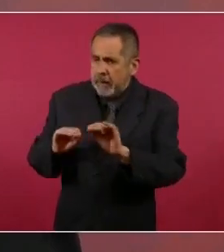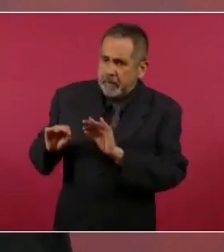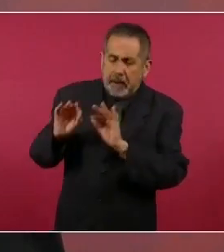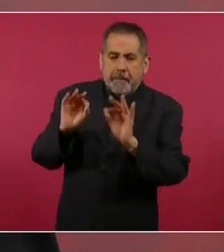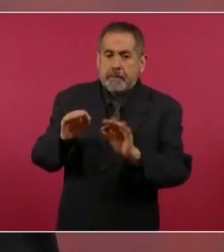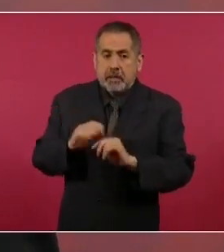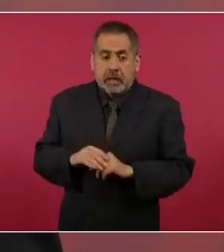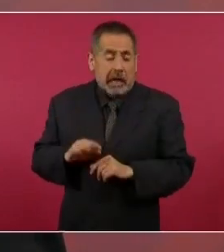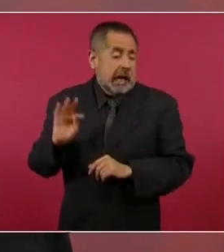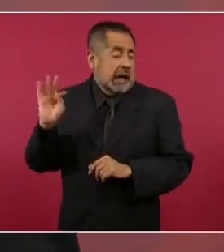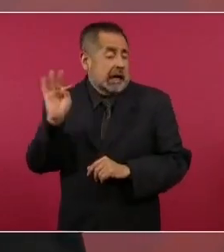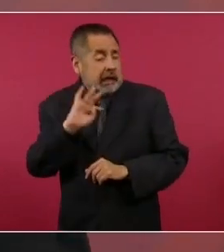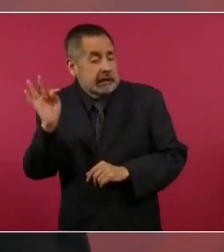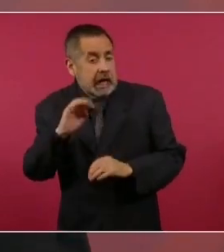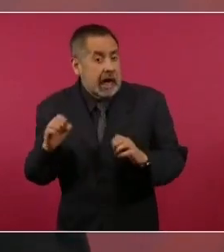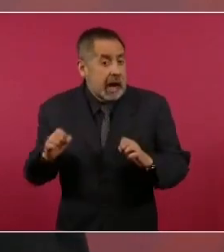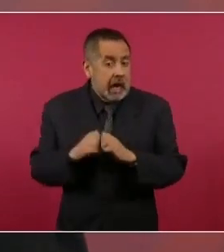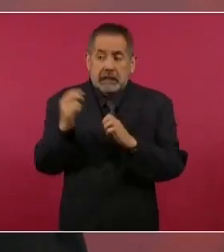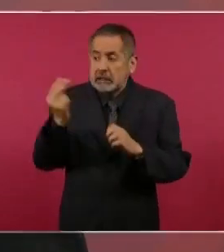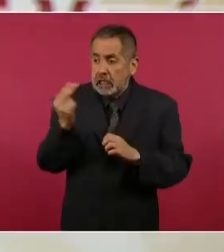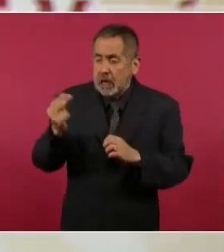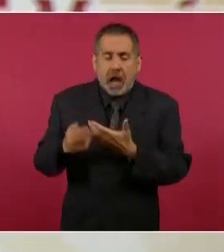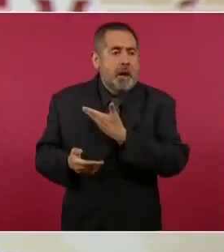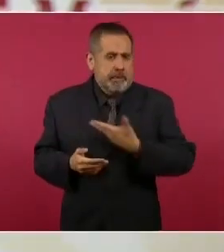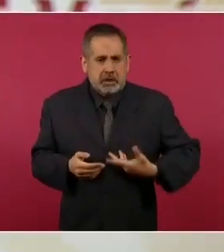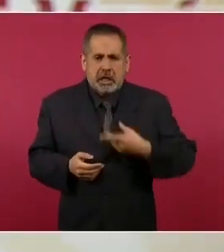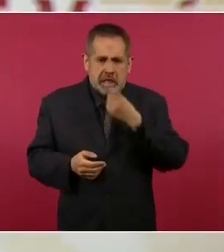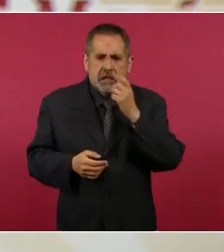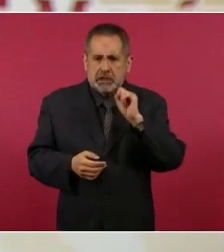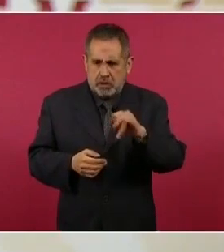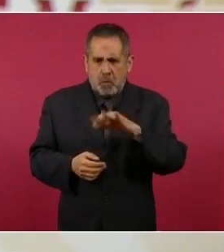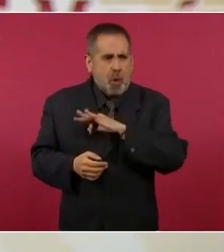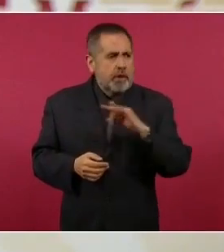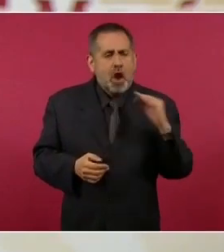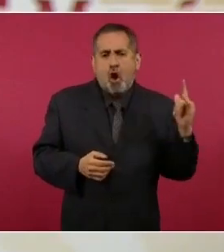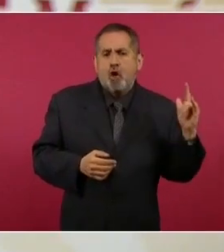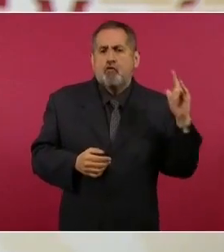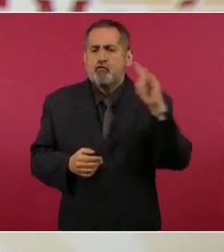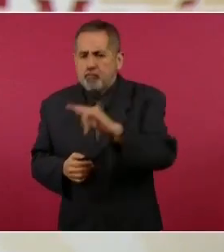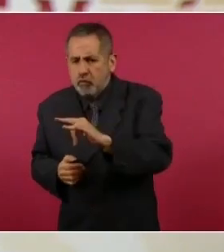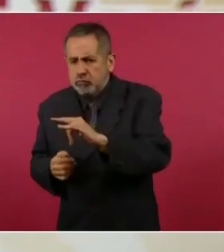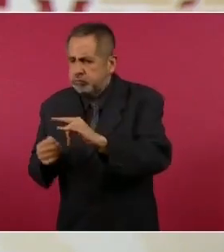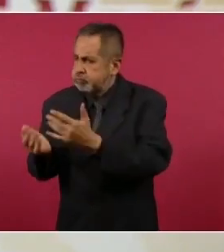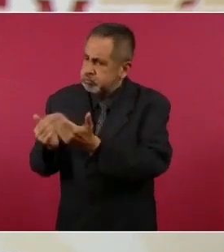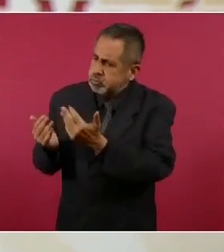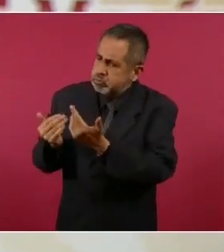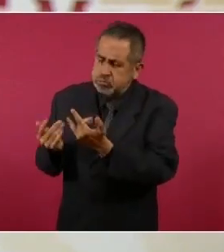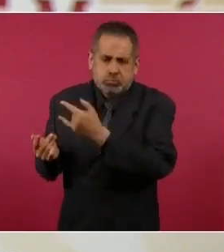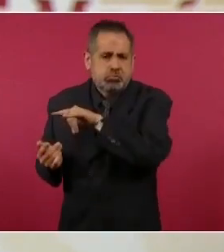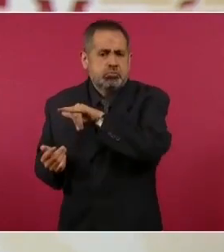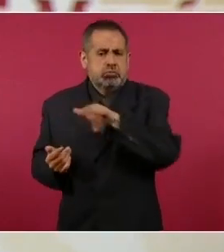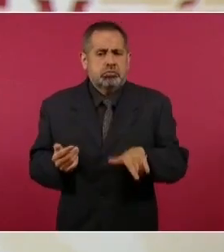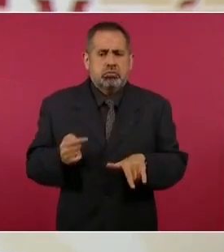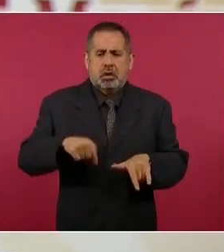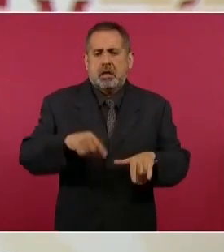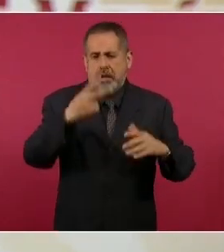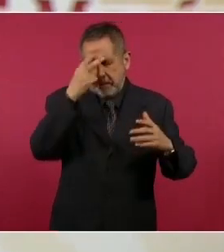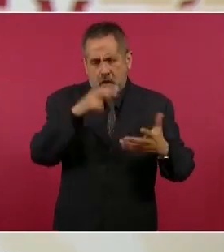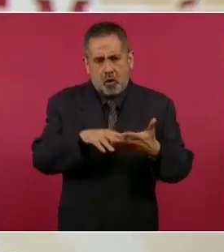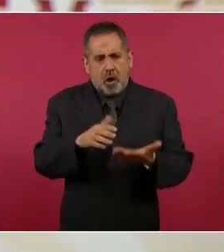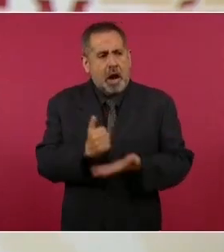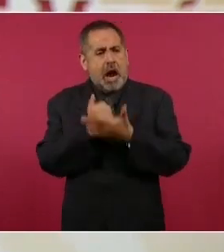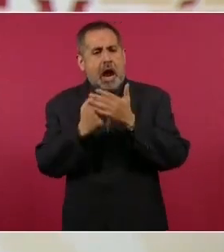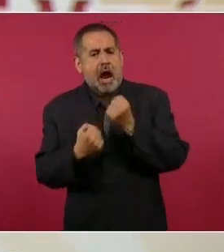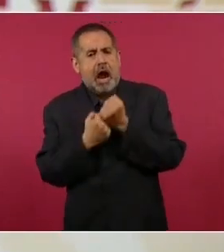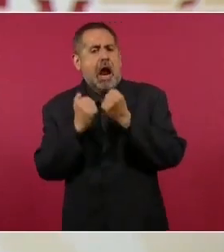Si lo fuese, el presidente nos ha dicho que se puede recurrir a ese apoyo y ahí está, como un respaldo por si